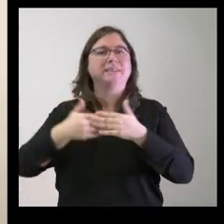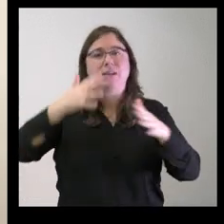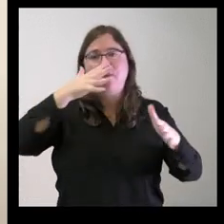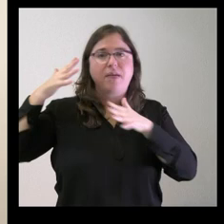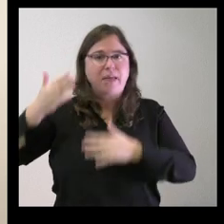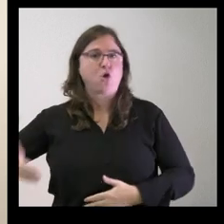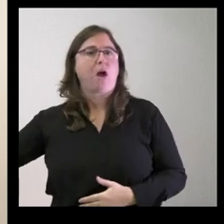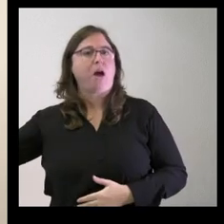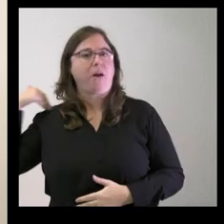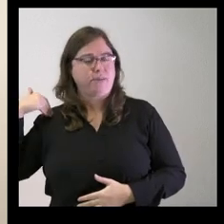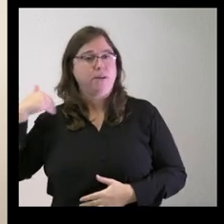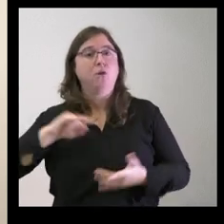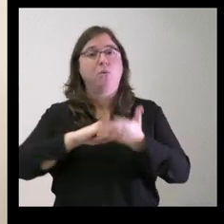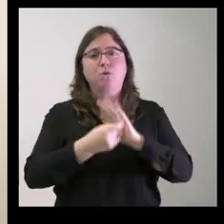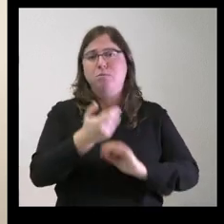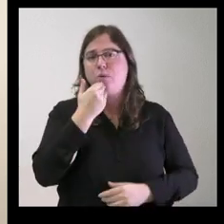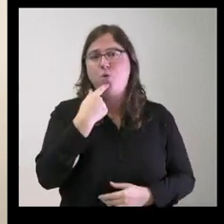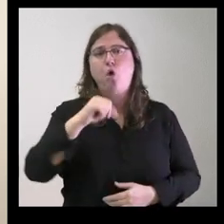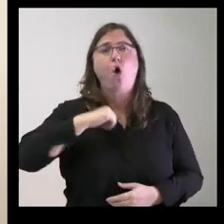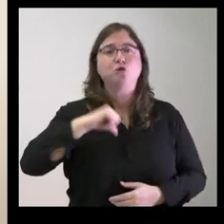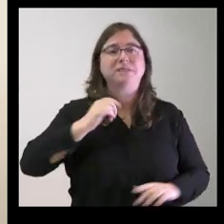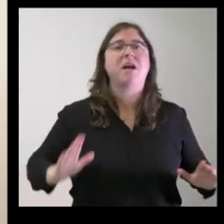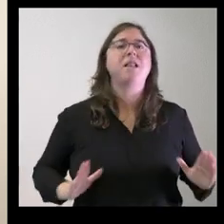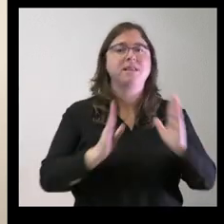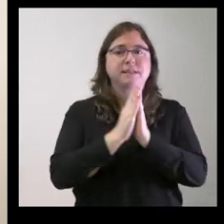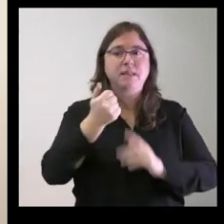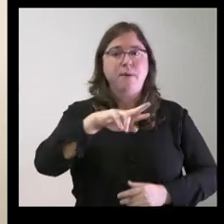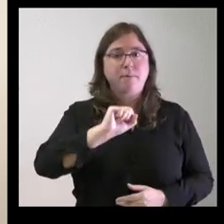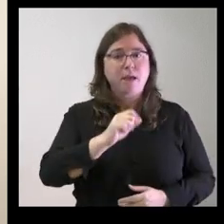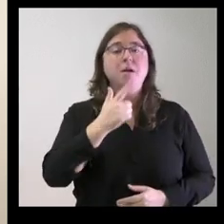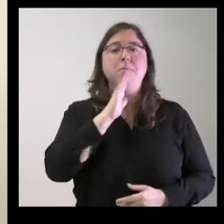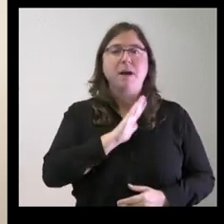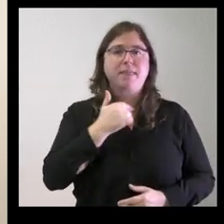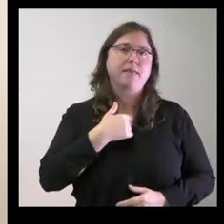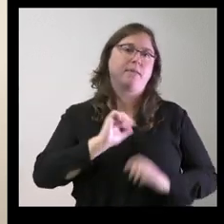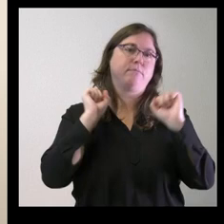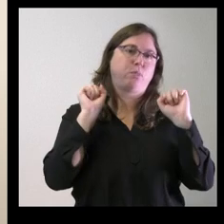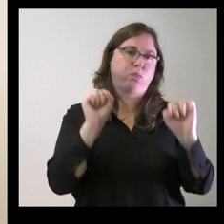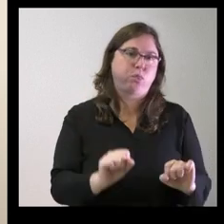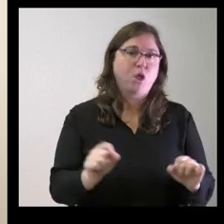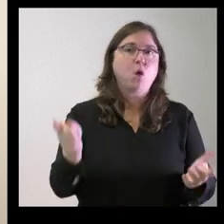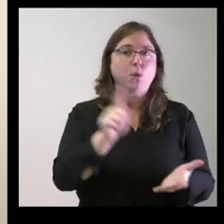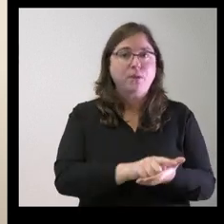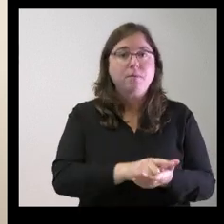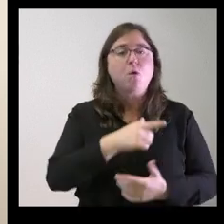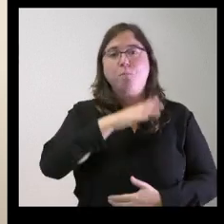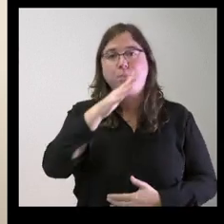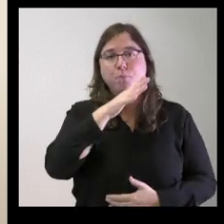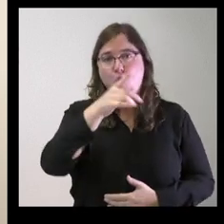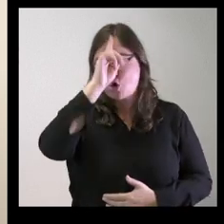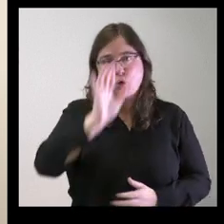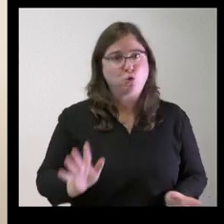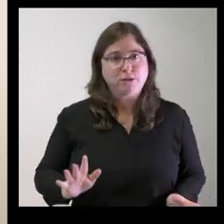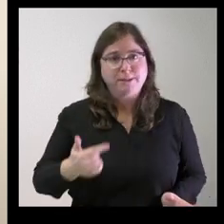uno de esos proyectos que comentan es el hospital de Santa Bárbara que parece finalmente que va a volver a sufrir un retraso no sé a qué se debe porque no se